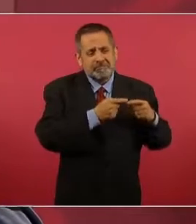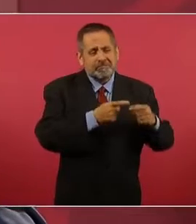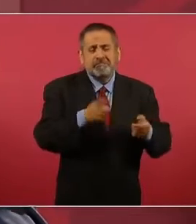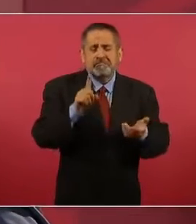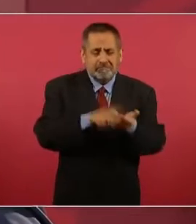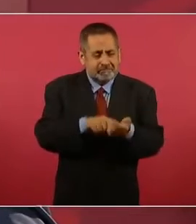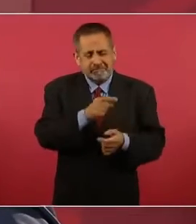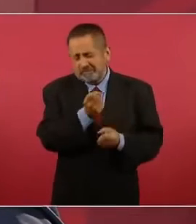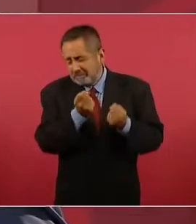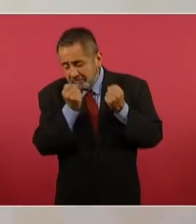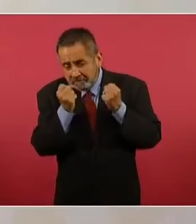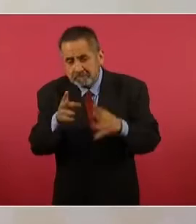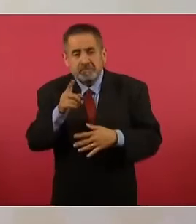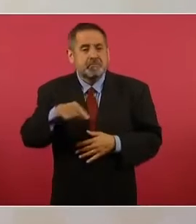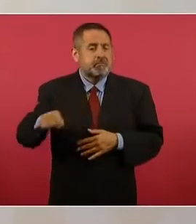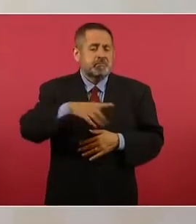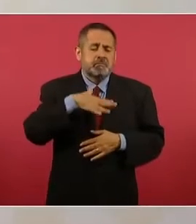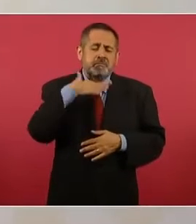corrupta.